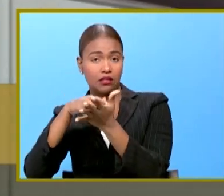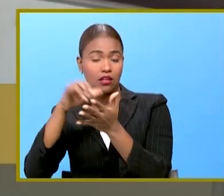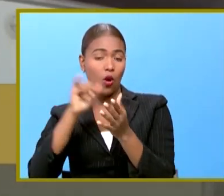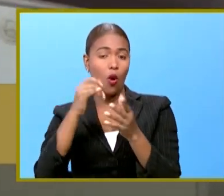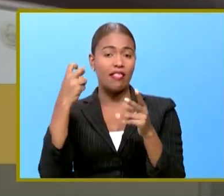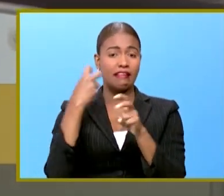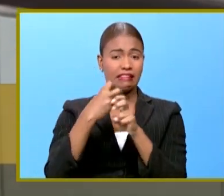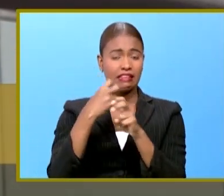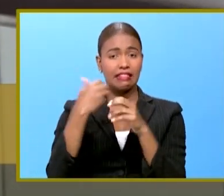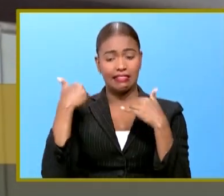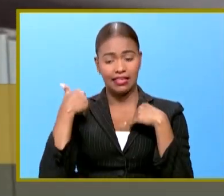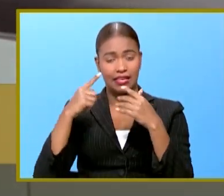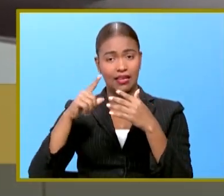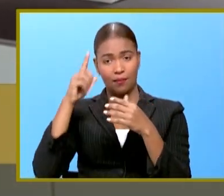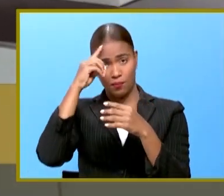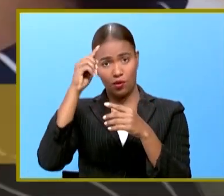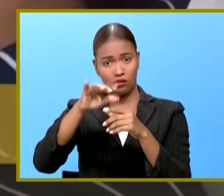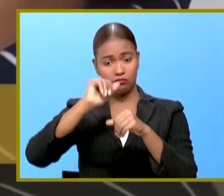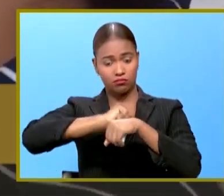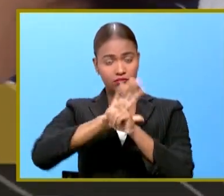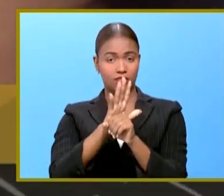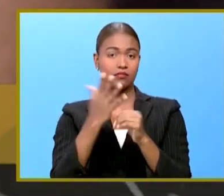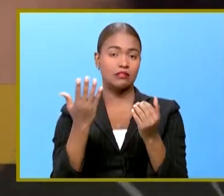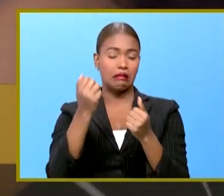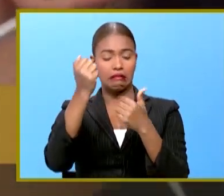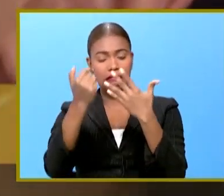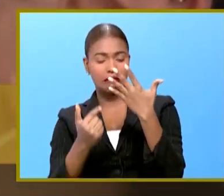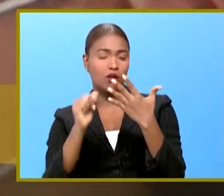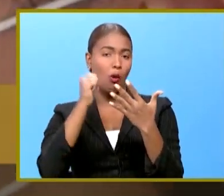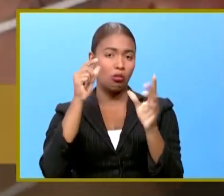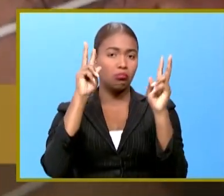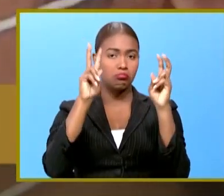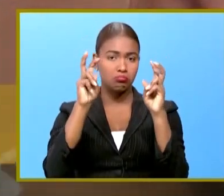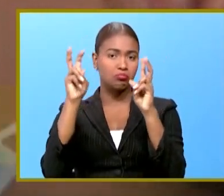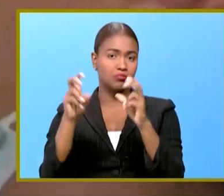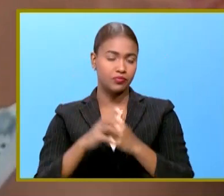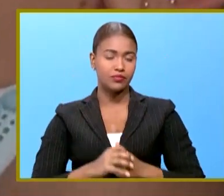dificultades creadas por la pandemia entre otros factores